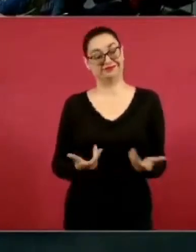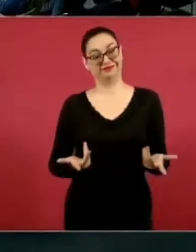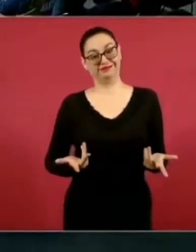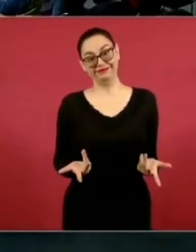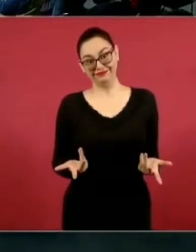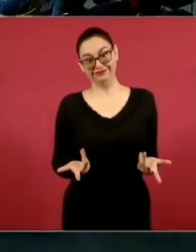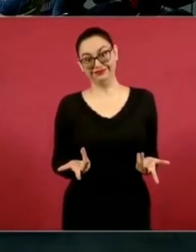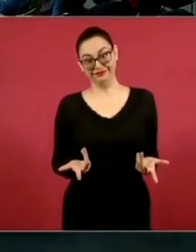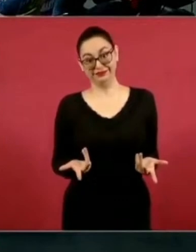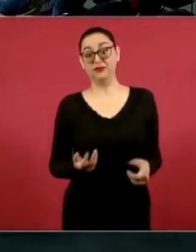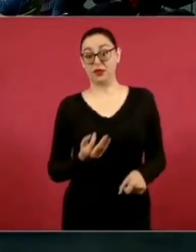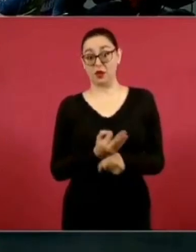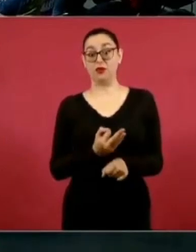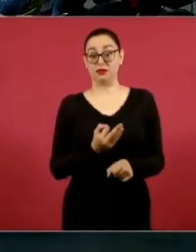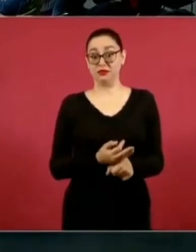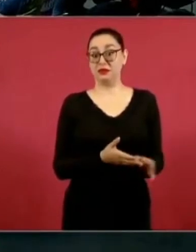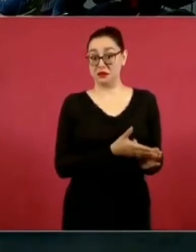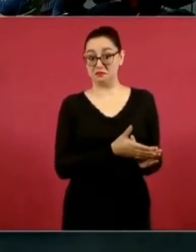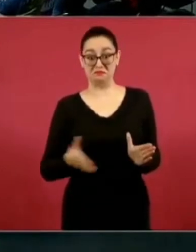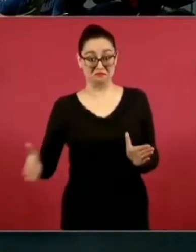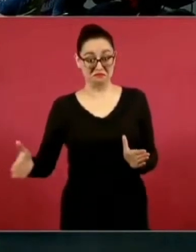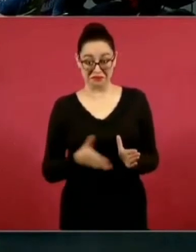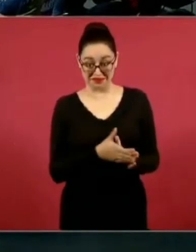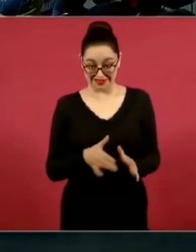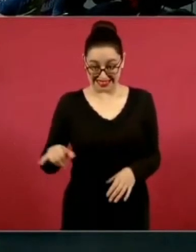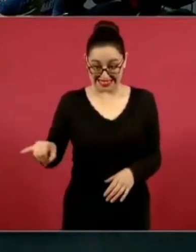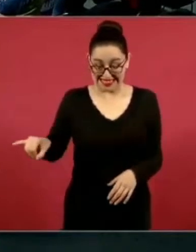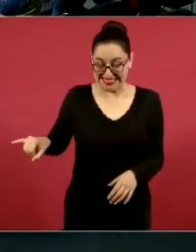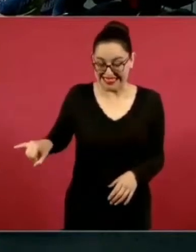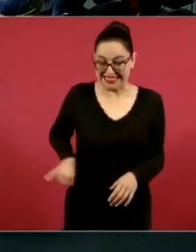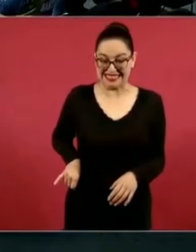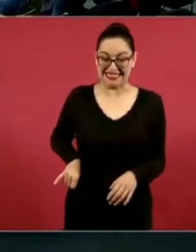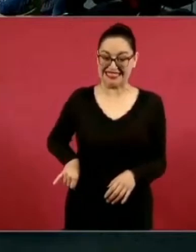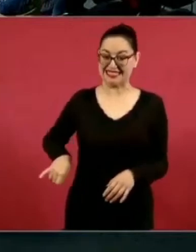viviendo, porque,